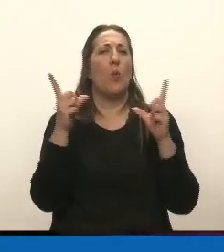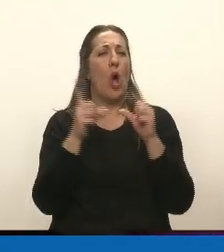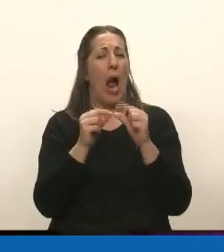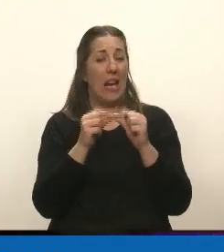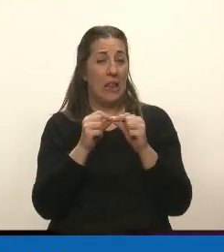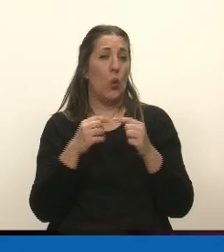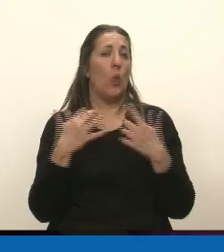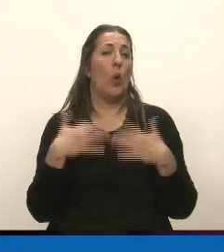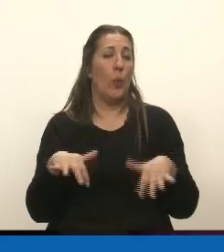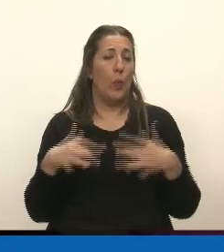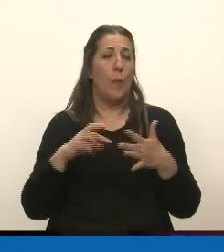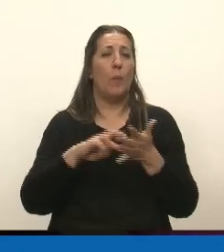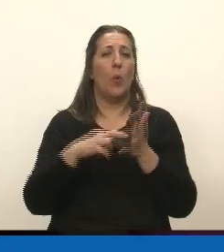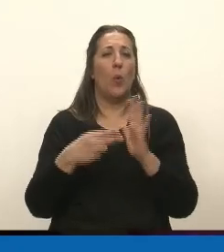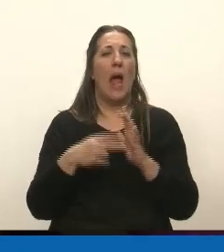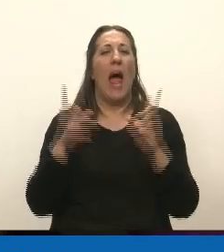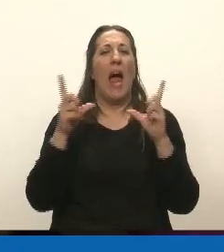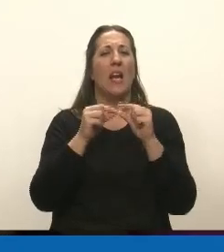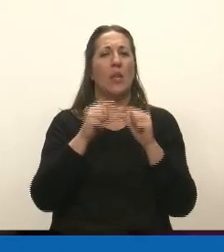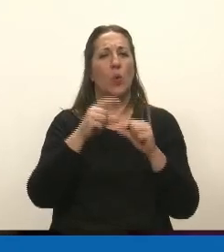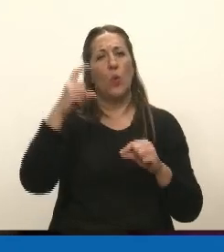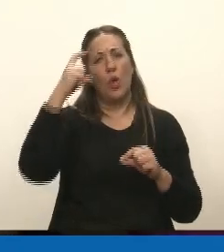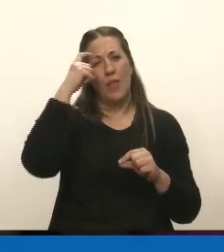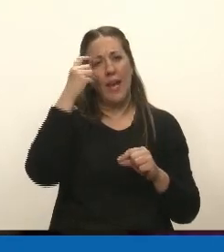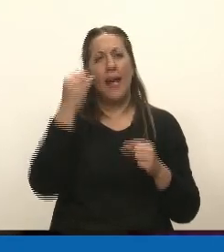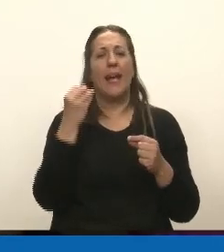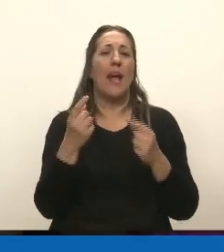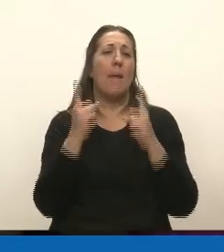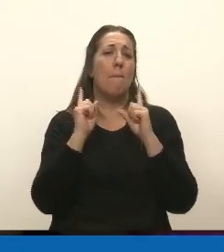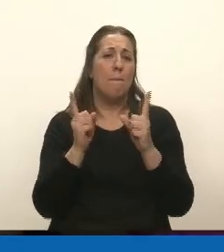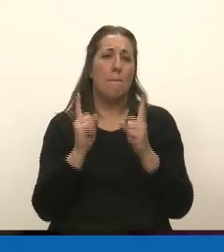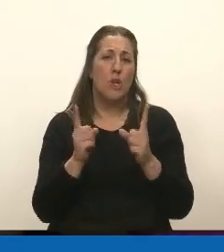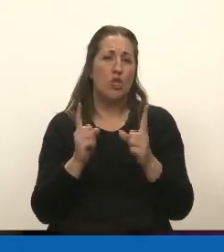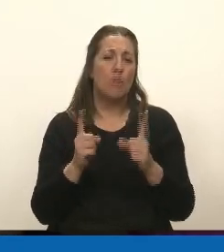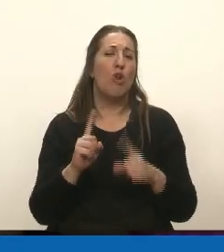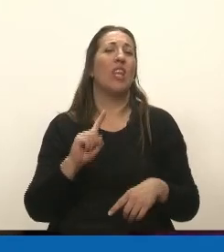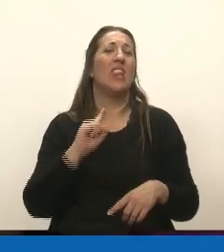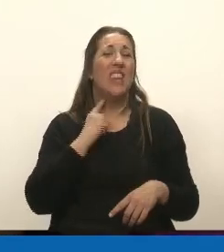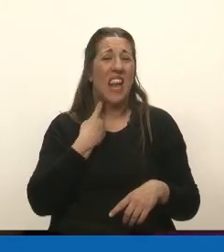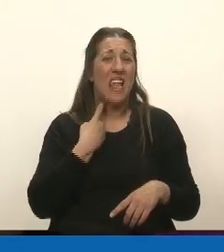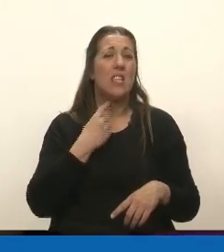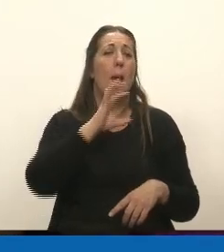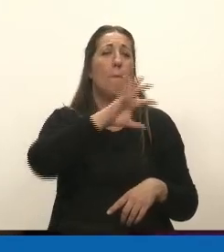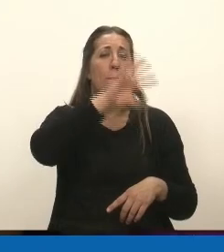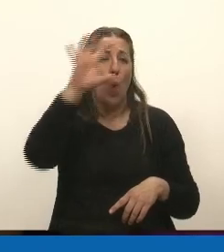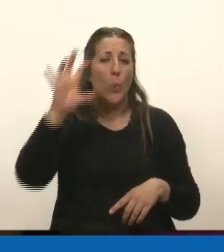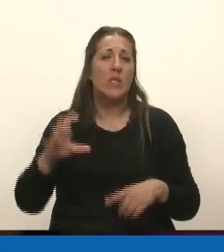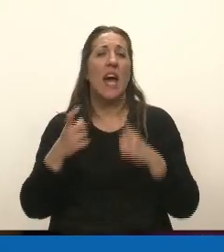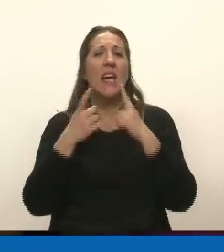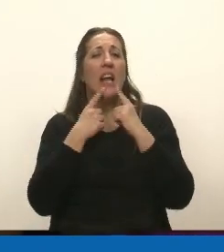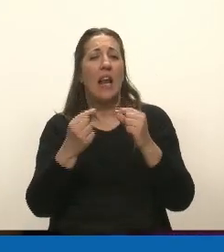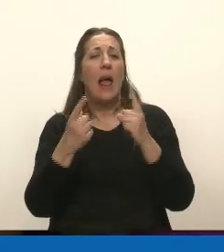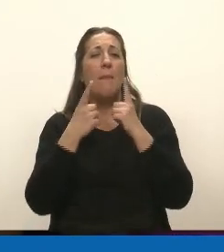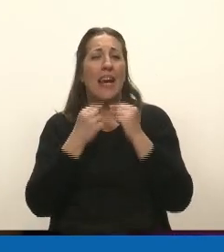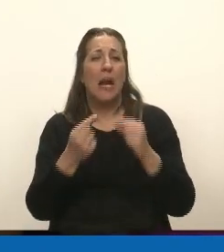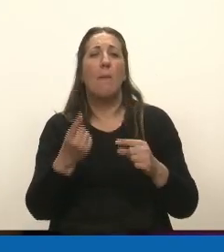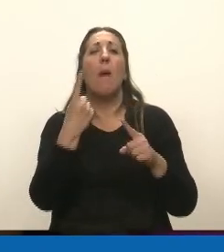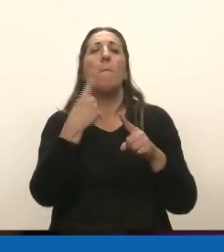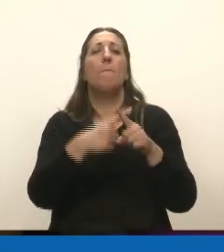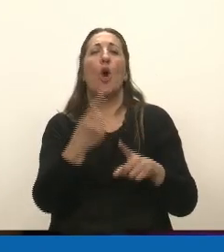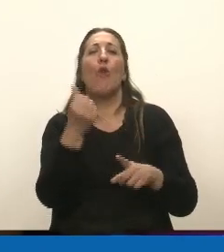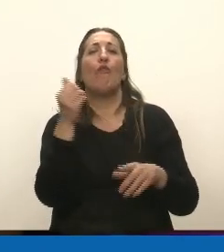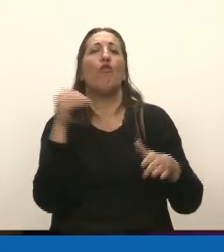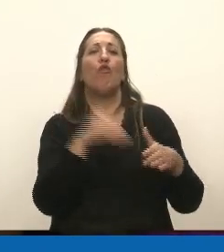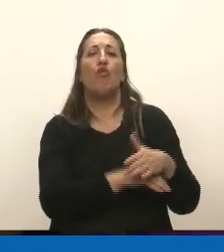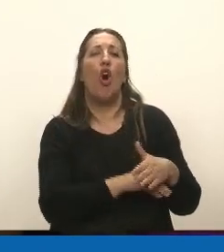tampoco, que es el artículo 10, que es el reclamo que vienen haciendo 13 provincias argentinas por los fondos de los sistemas